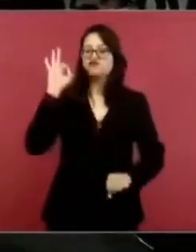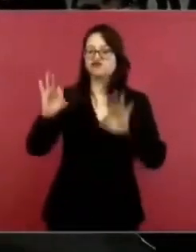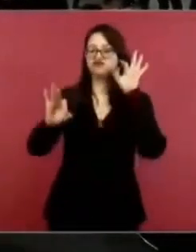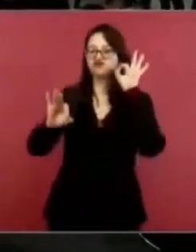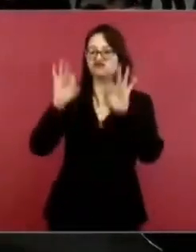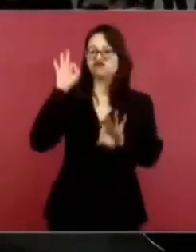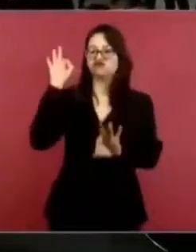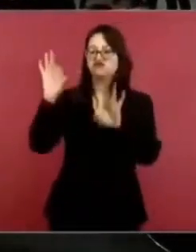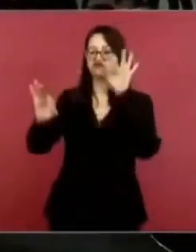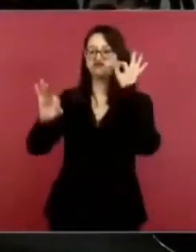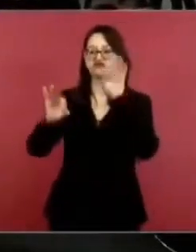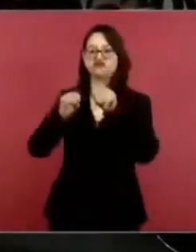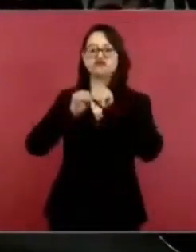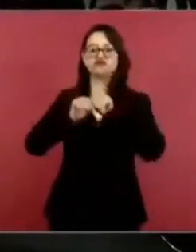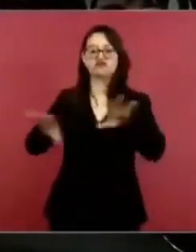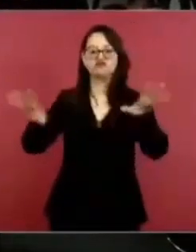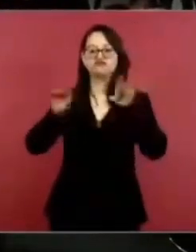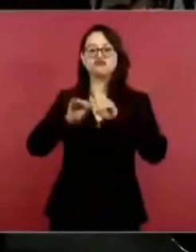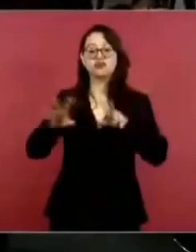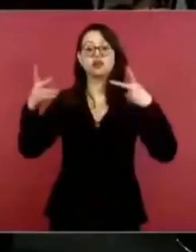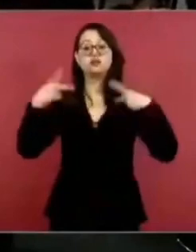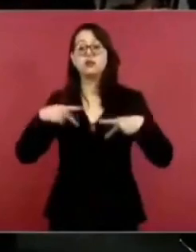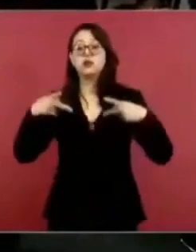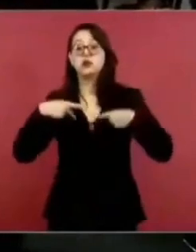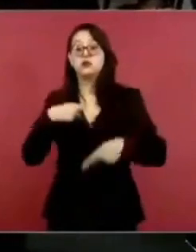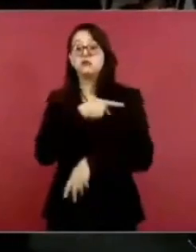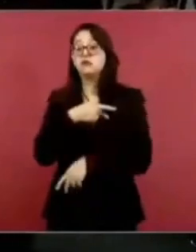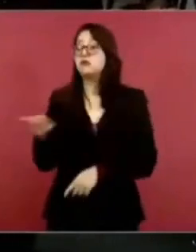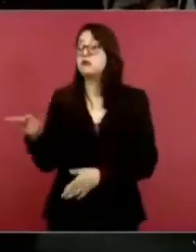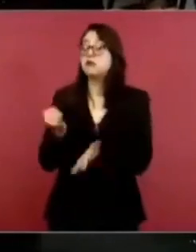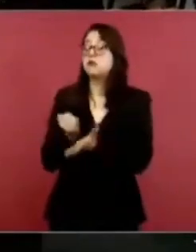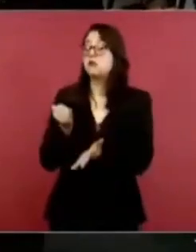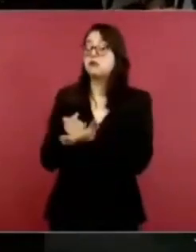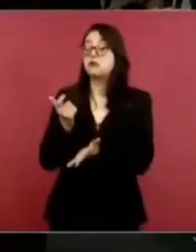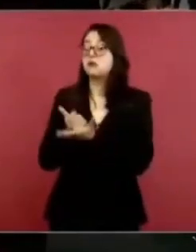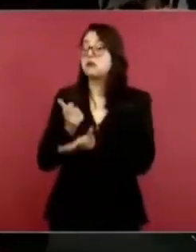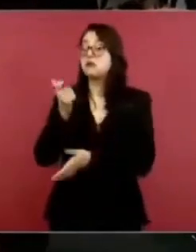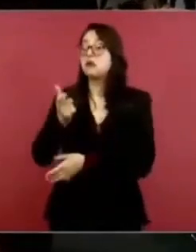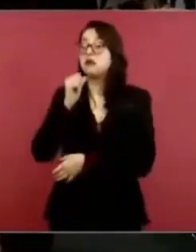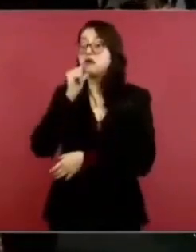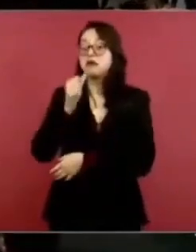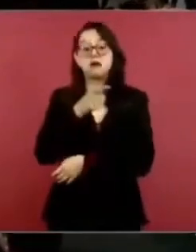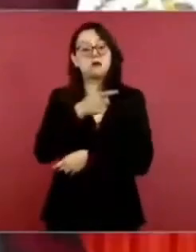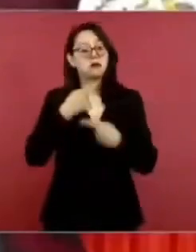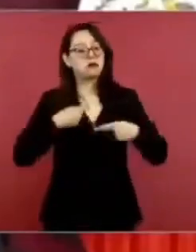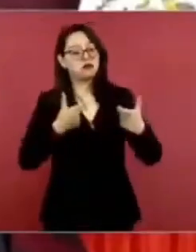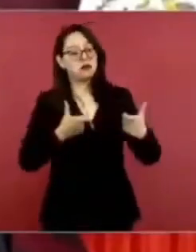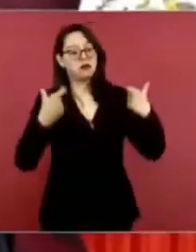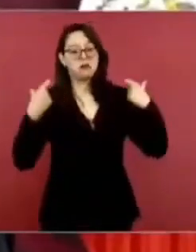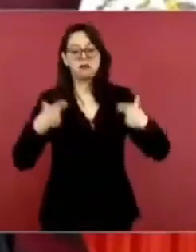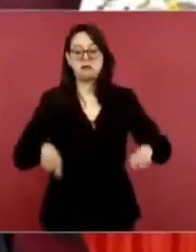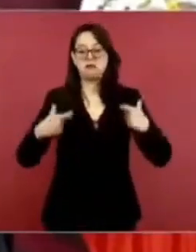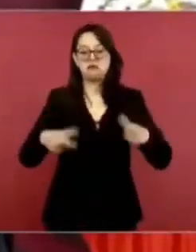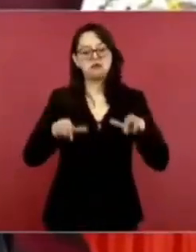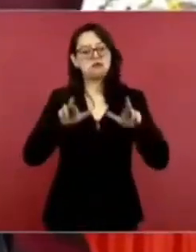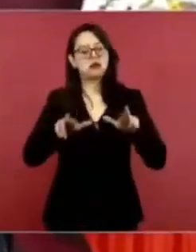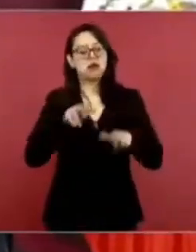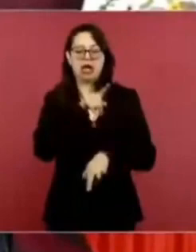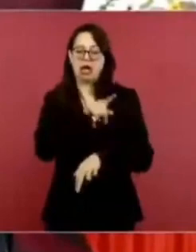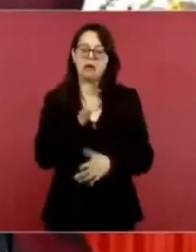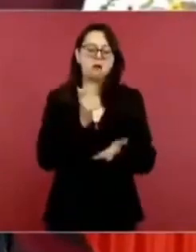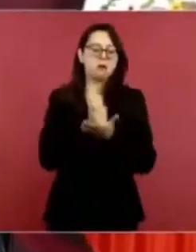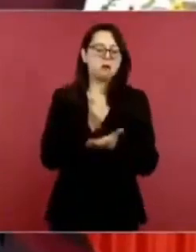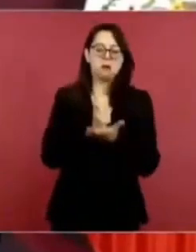haciéndoles creer. Que los de arriba pagaban impuestos. Pues no, no